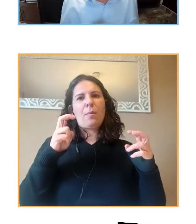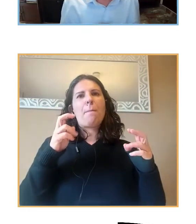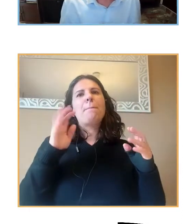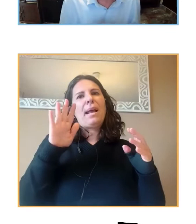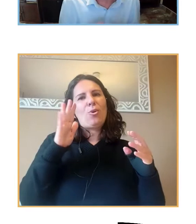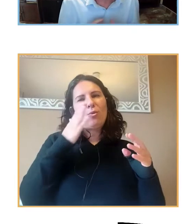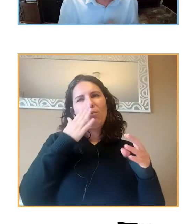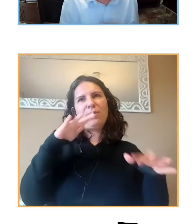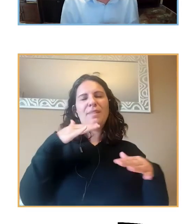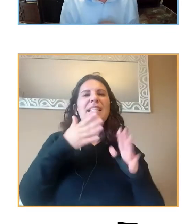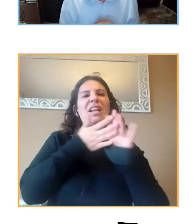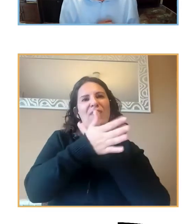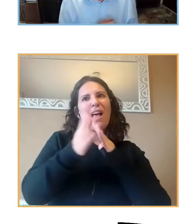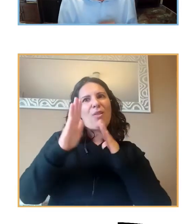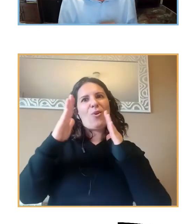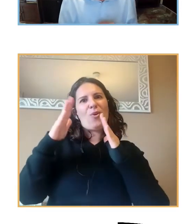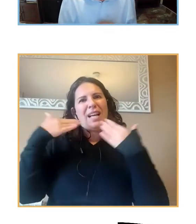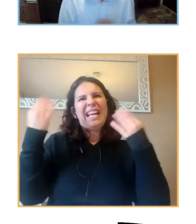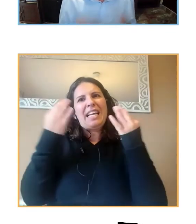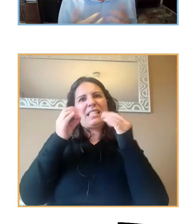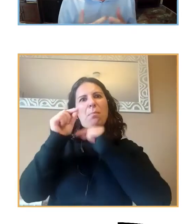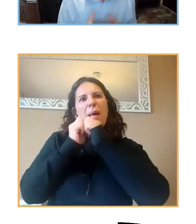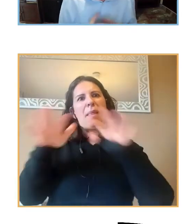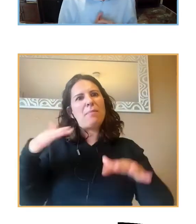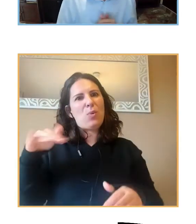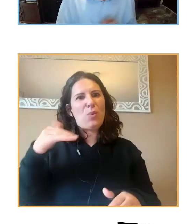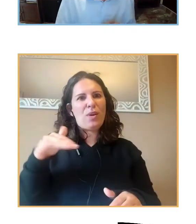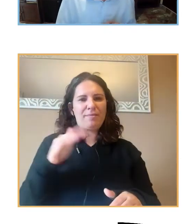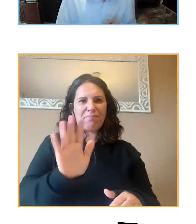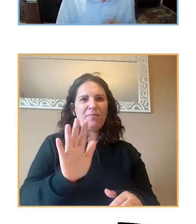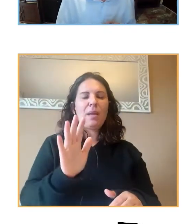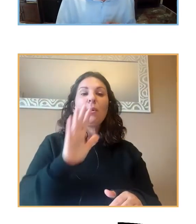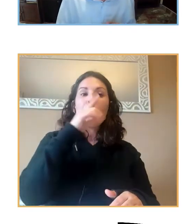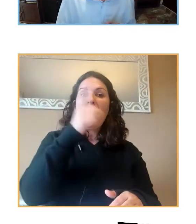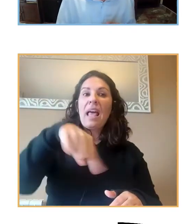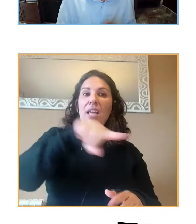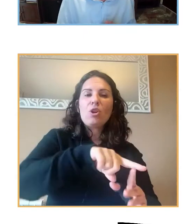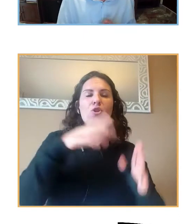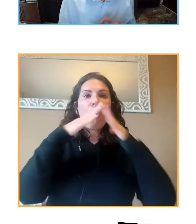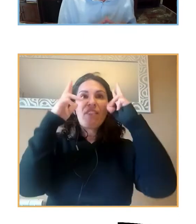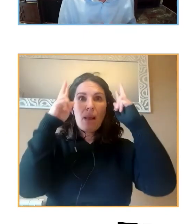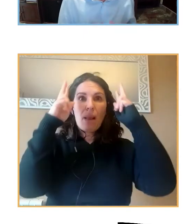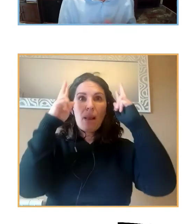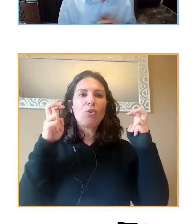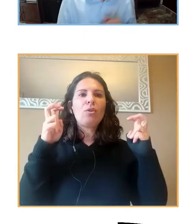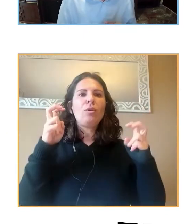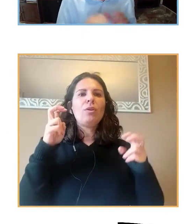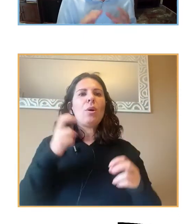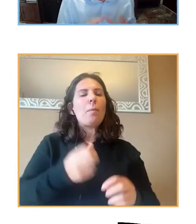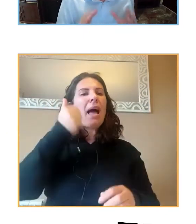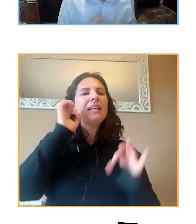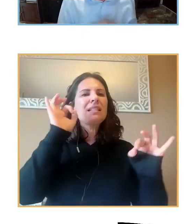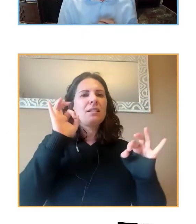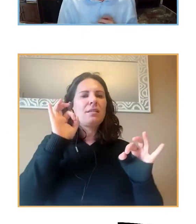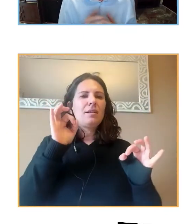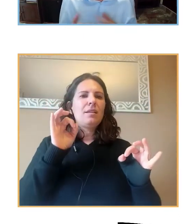Pero que para ellos el confinamiento, como he dicho antes, les relajó en principio, sobre